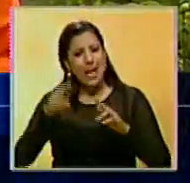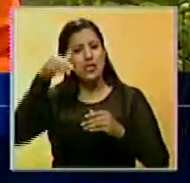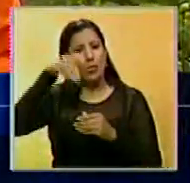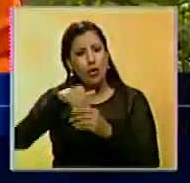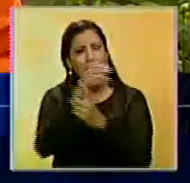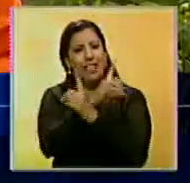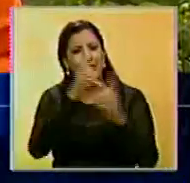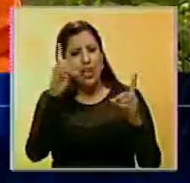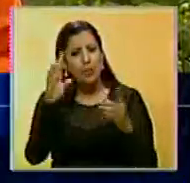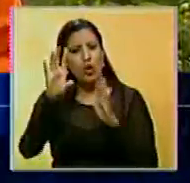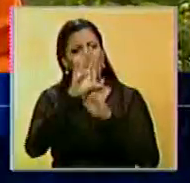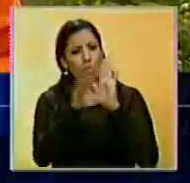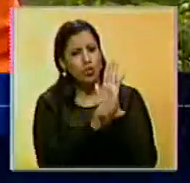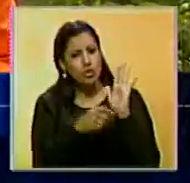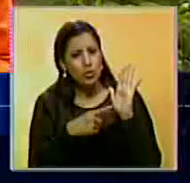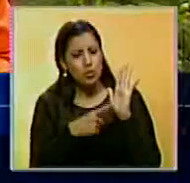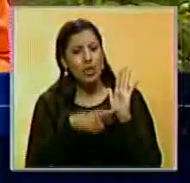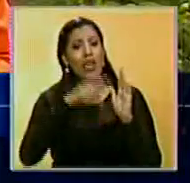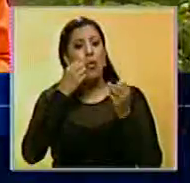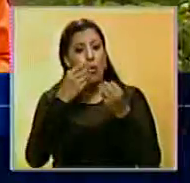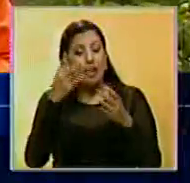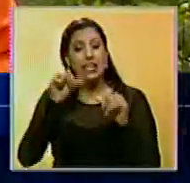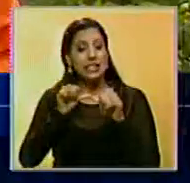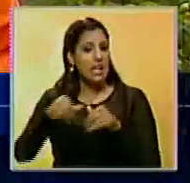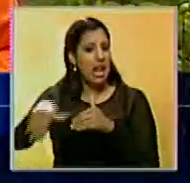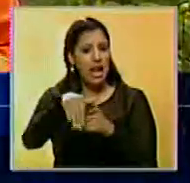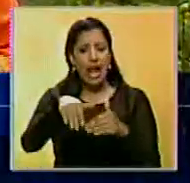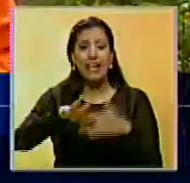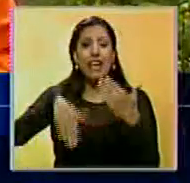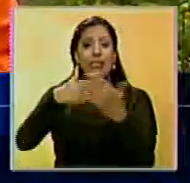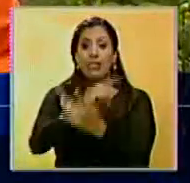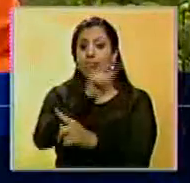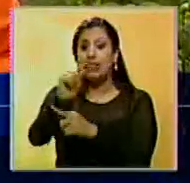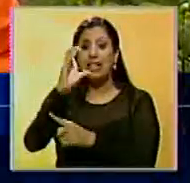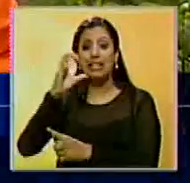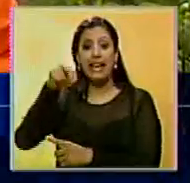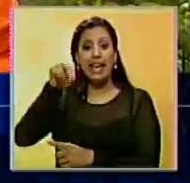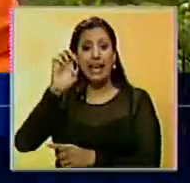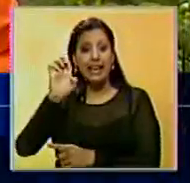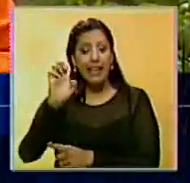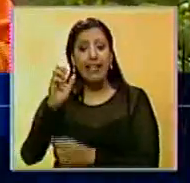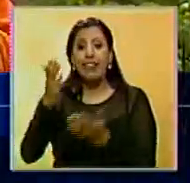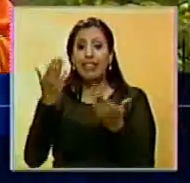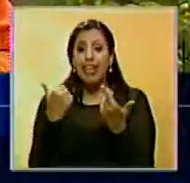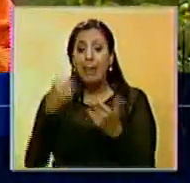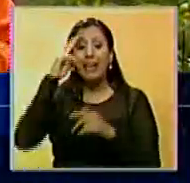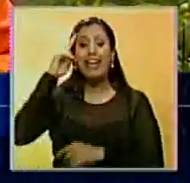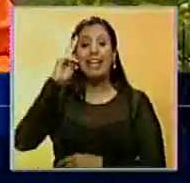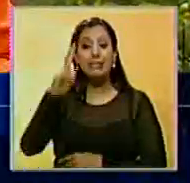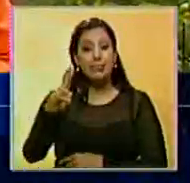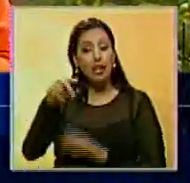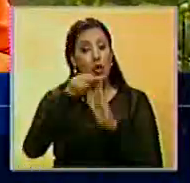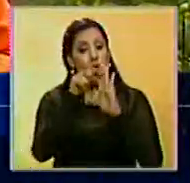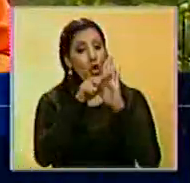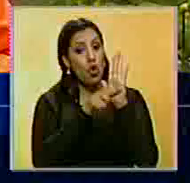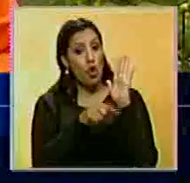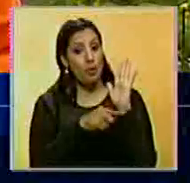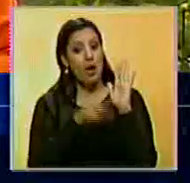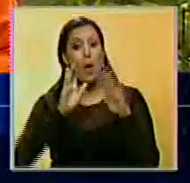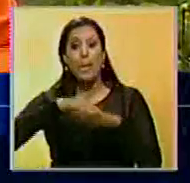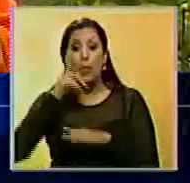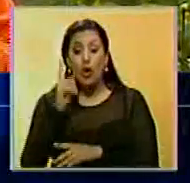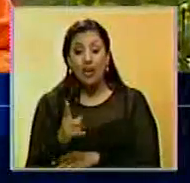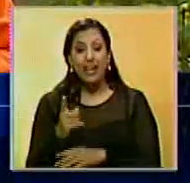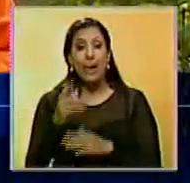electoral, democrático y constitucional y dijeron que seguirán en las calles para exigirle al Consejo Nacional Electoral que respete el reglamento. Pues insisten